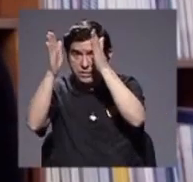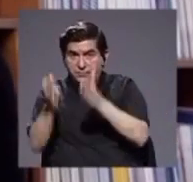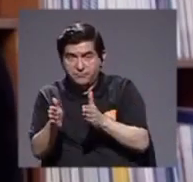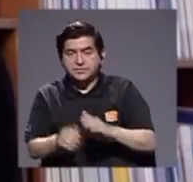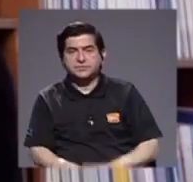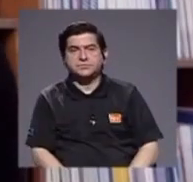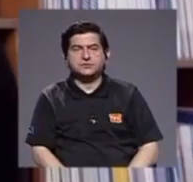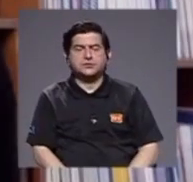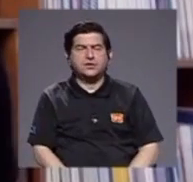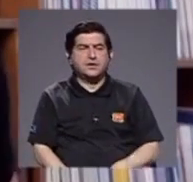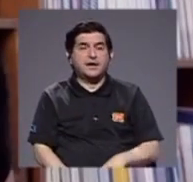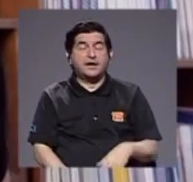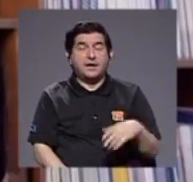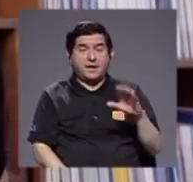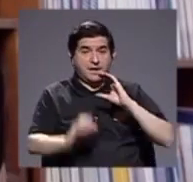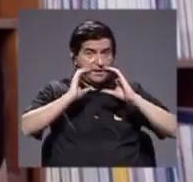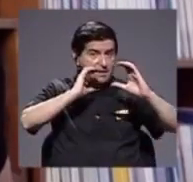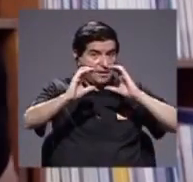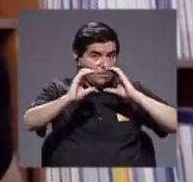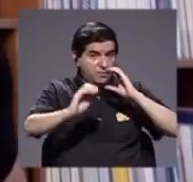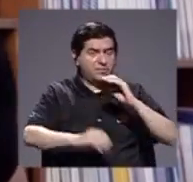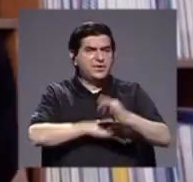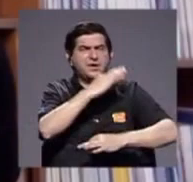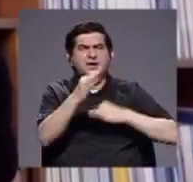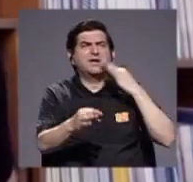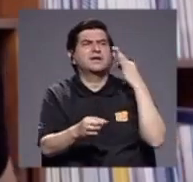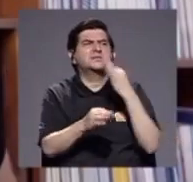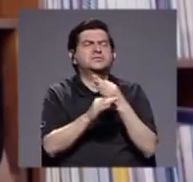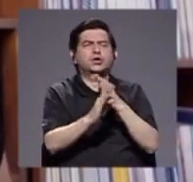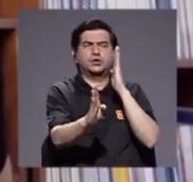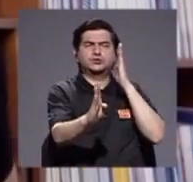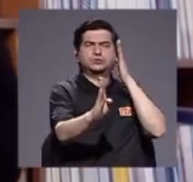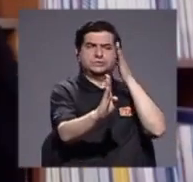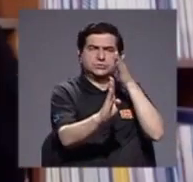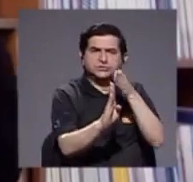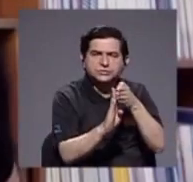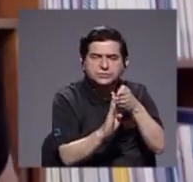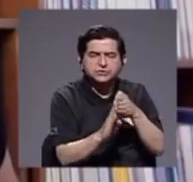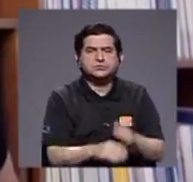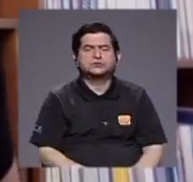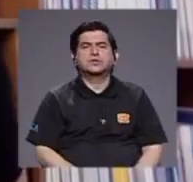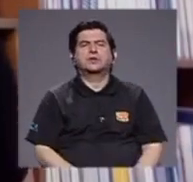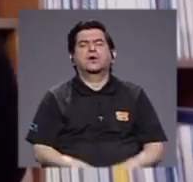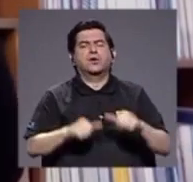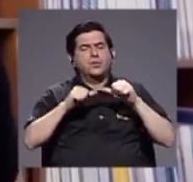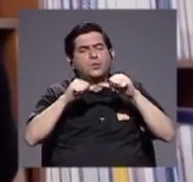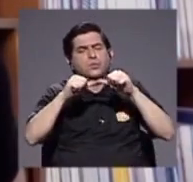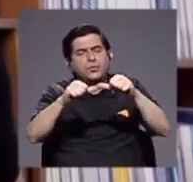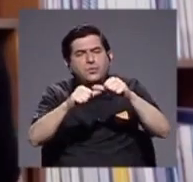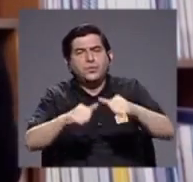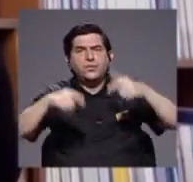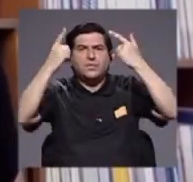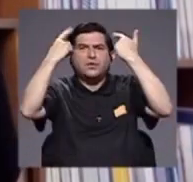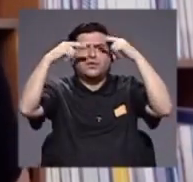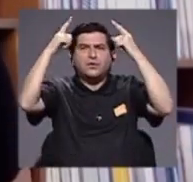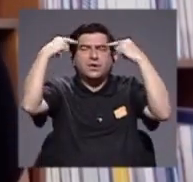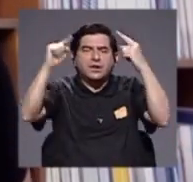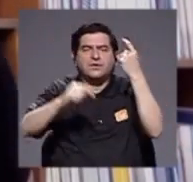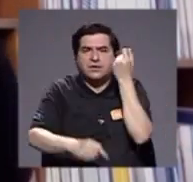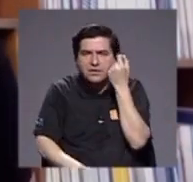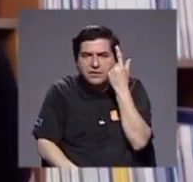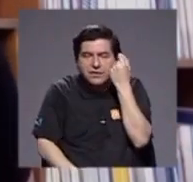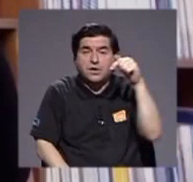también que es una comunicación que tiene que ser asertiva, regular, efectiva, comprensiva,